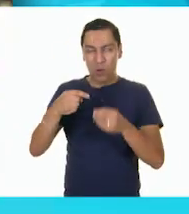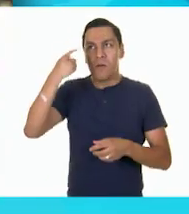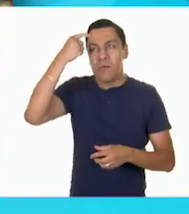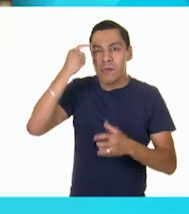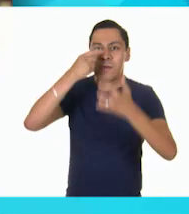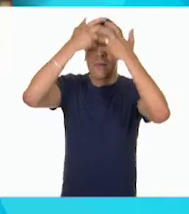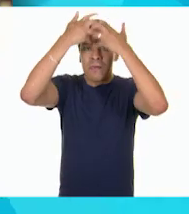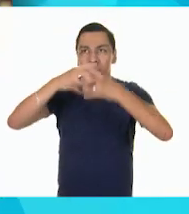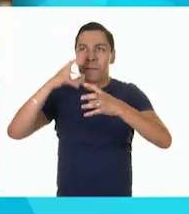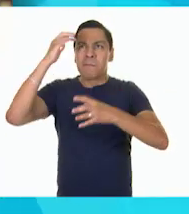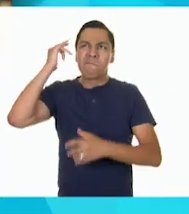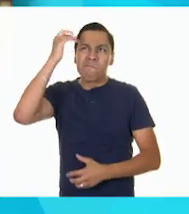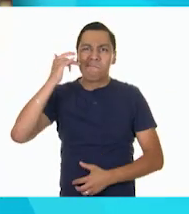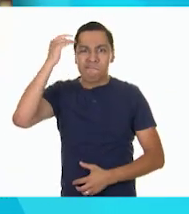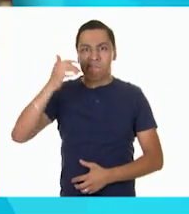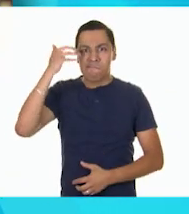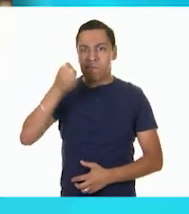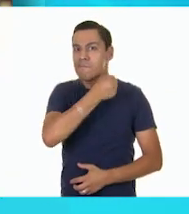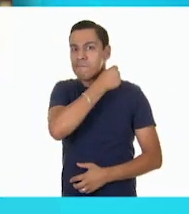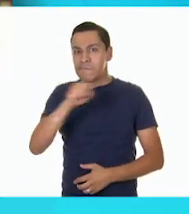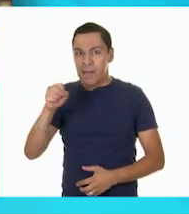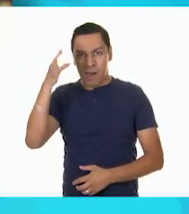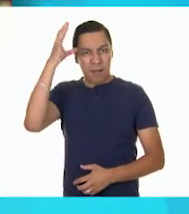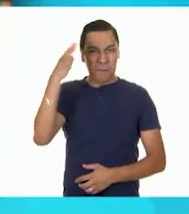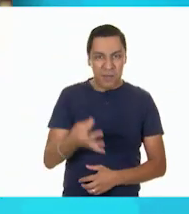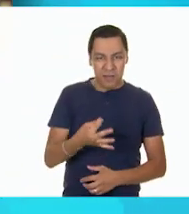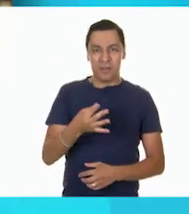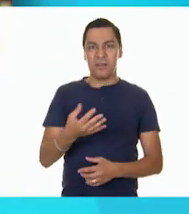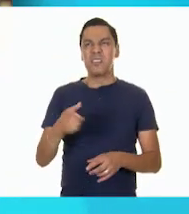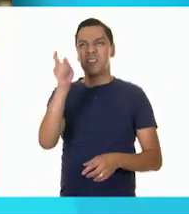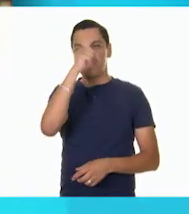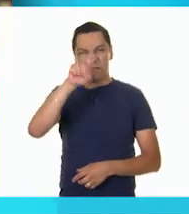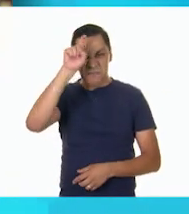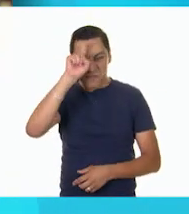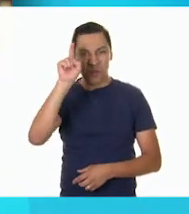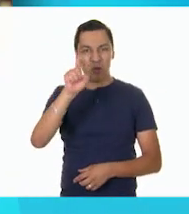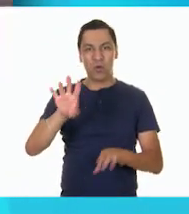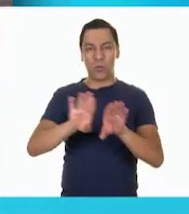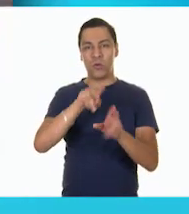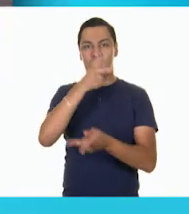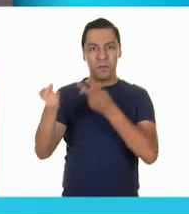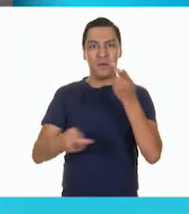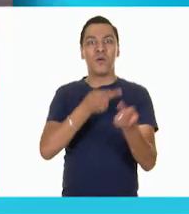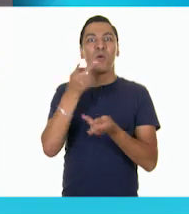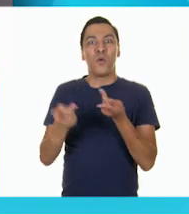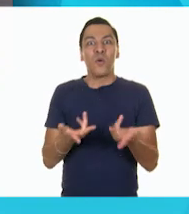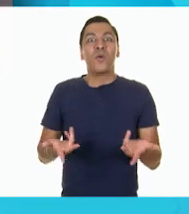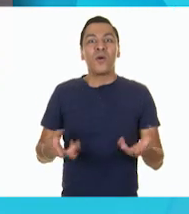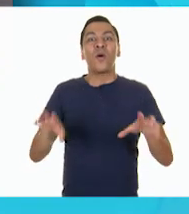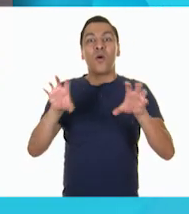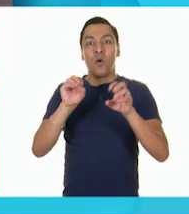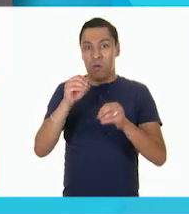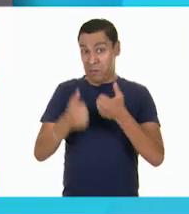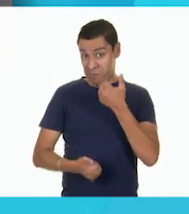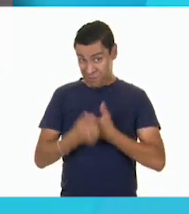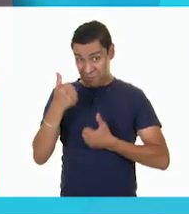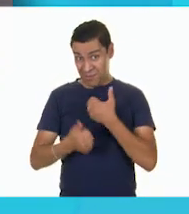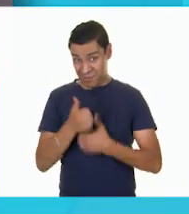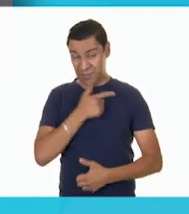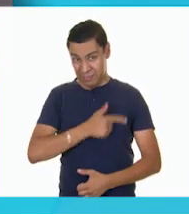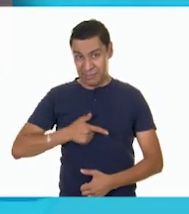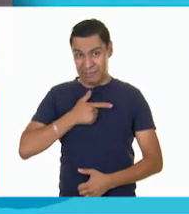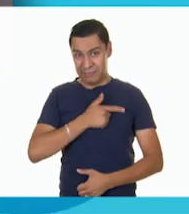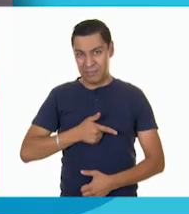mental, también puedes recurrir a las adivinanzas, a los acertijos, a las preguntas. Si te gustan los retos, también